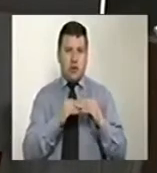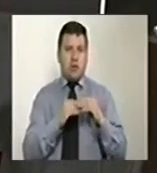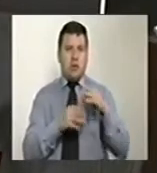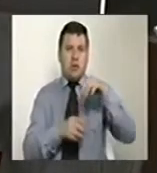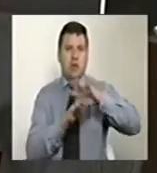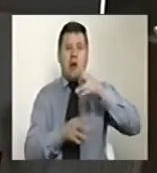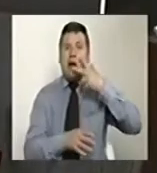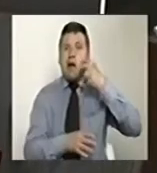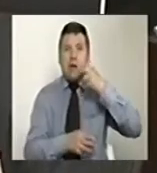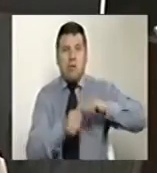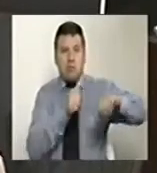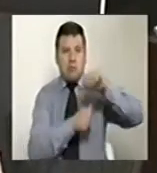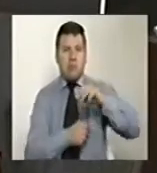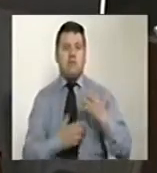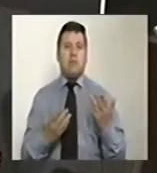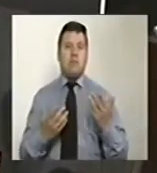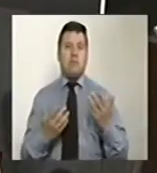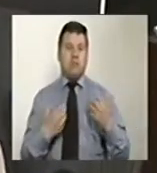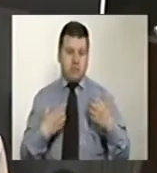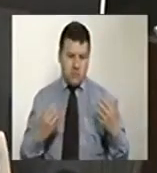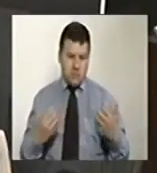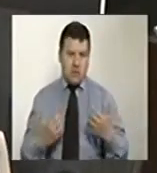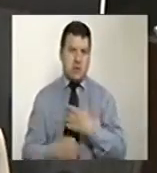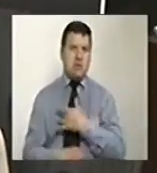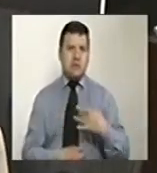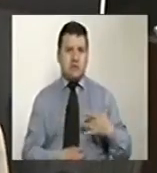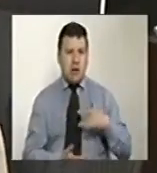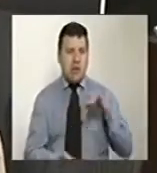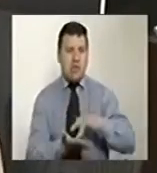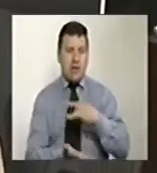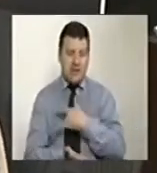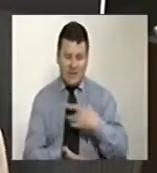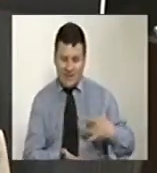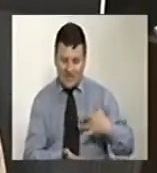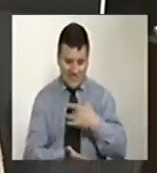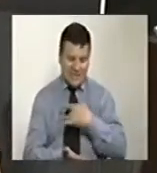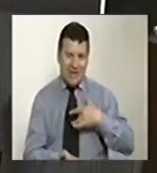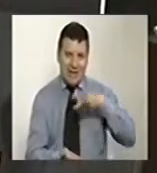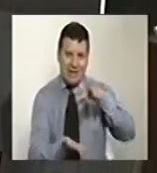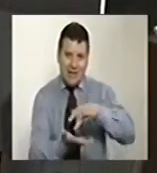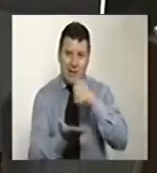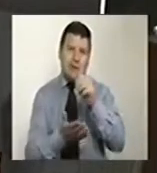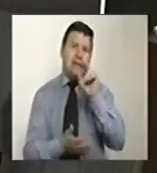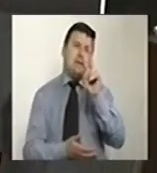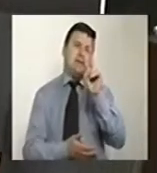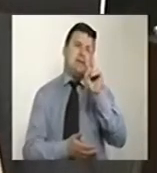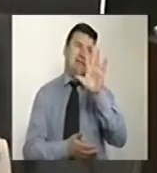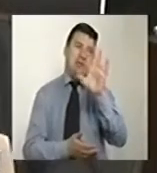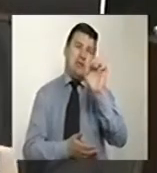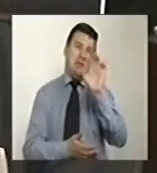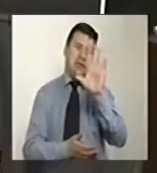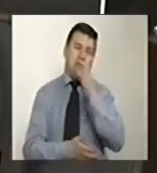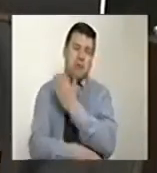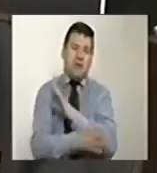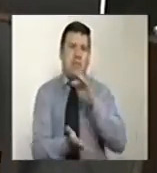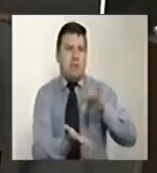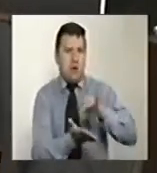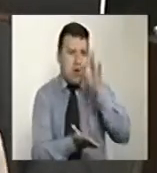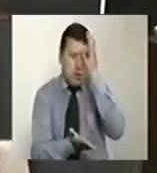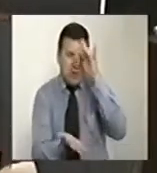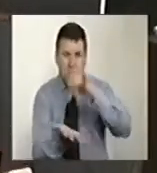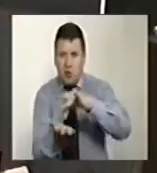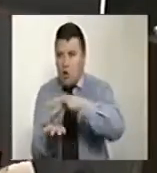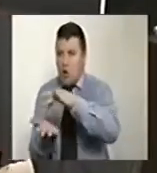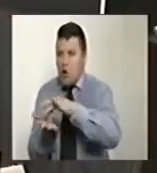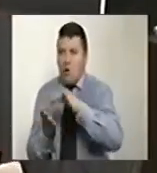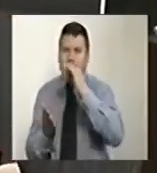productos cárnicos. Salud, déficit presupuestal del sector en 5.5 billones, deudas de hospitales